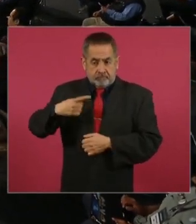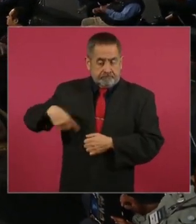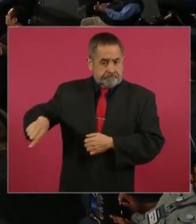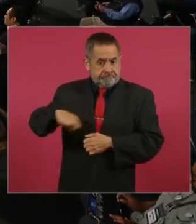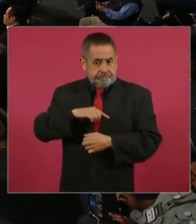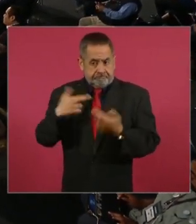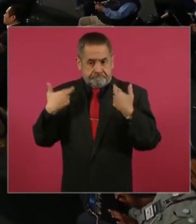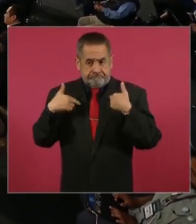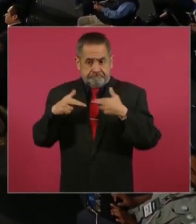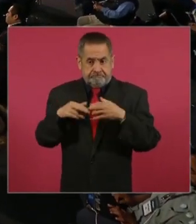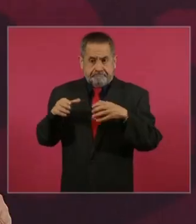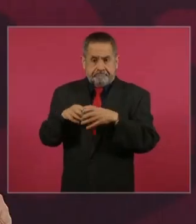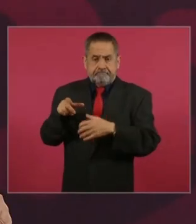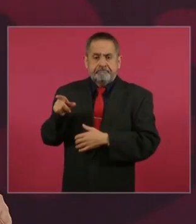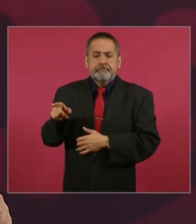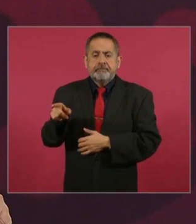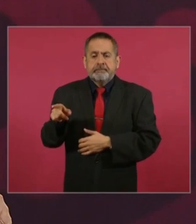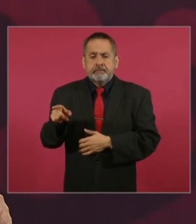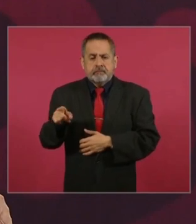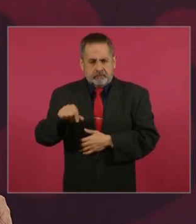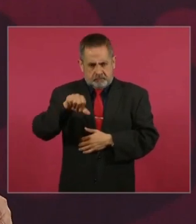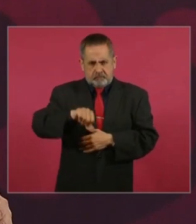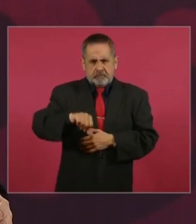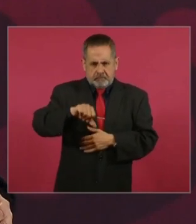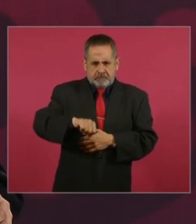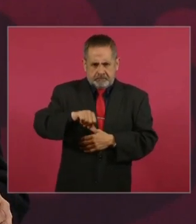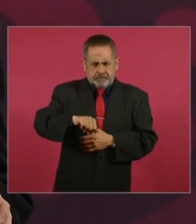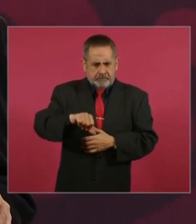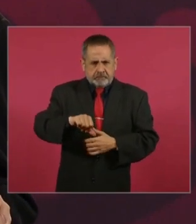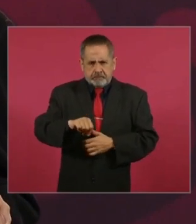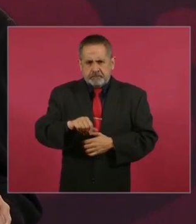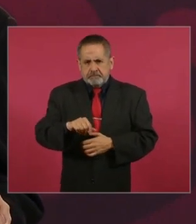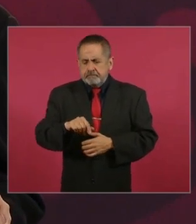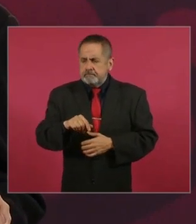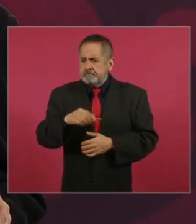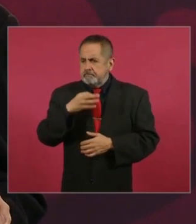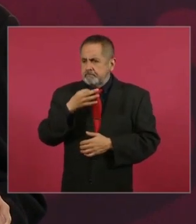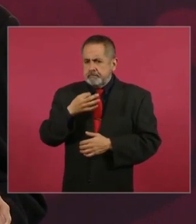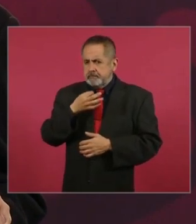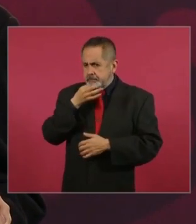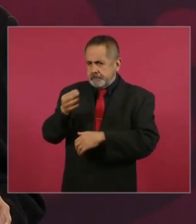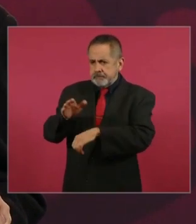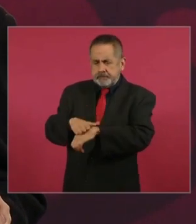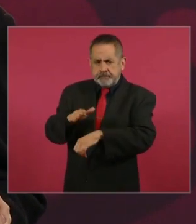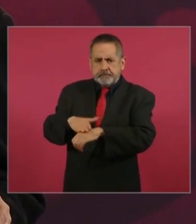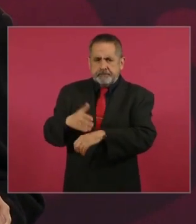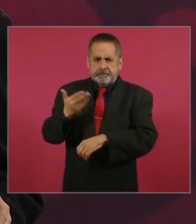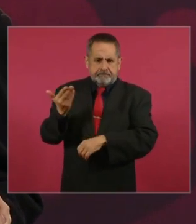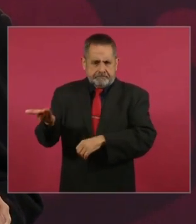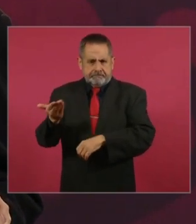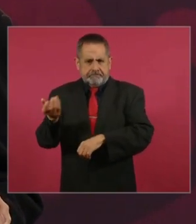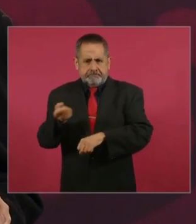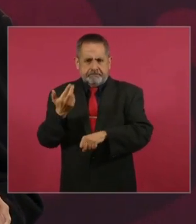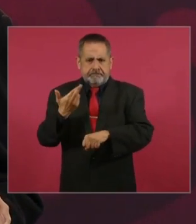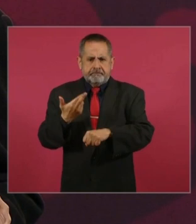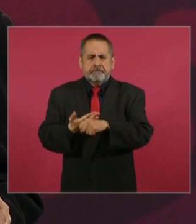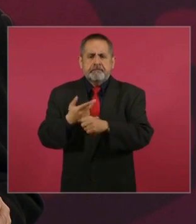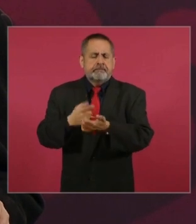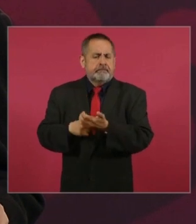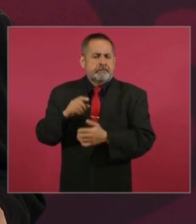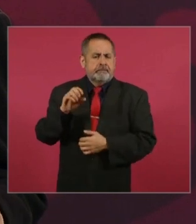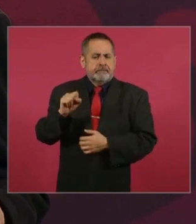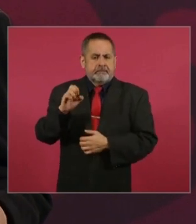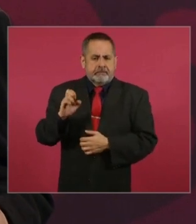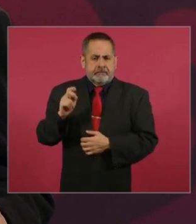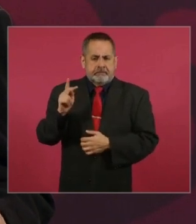hoy mismo le vamos a pedir a la secretaria de Educación,